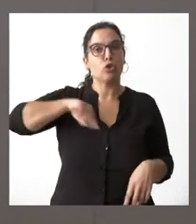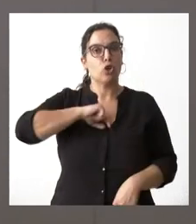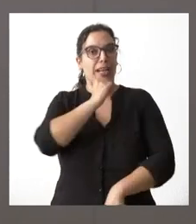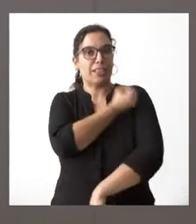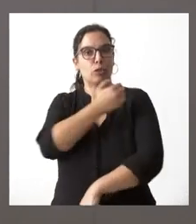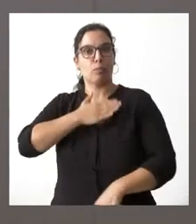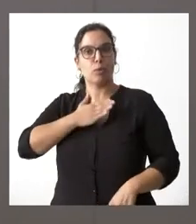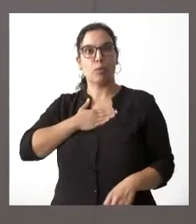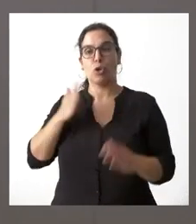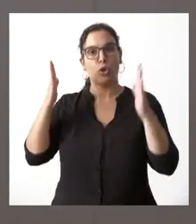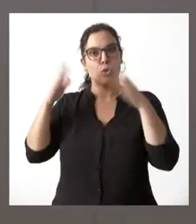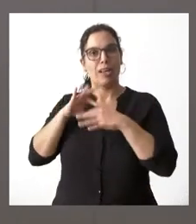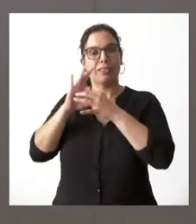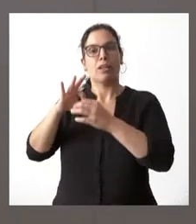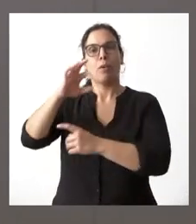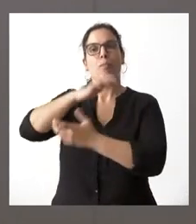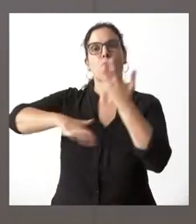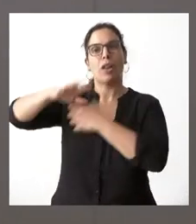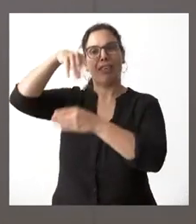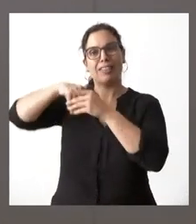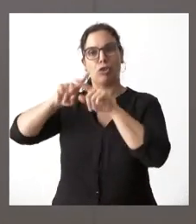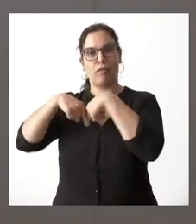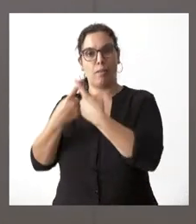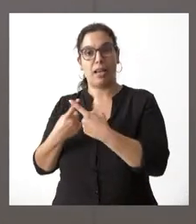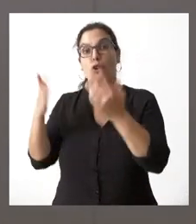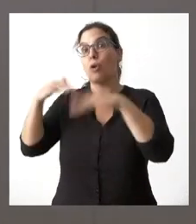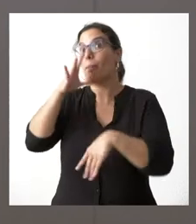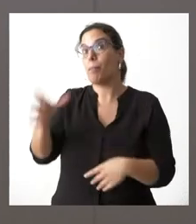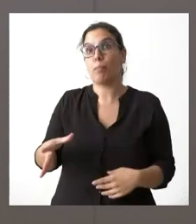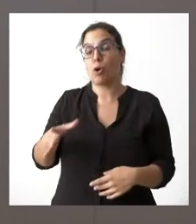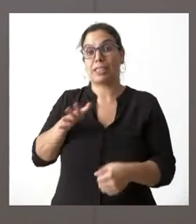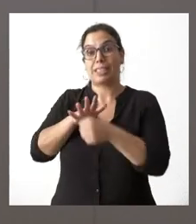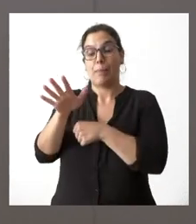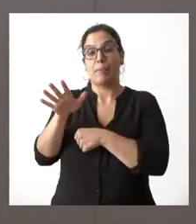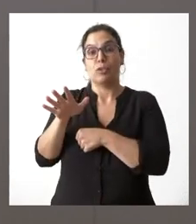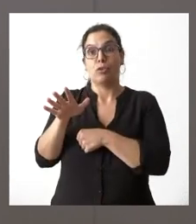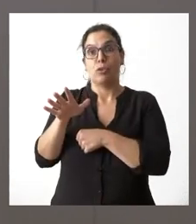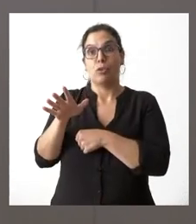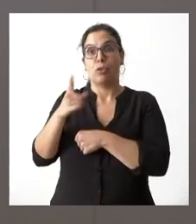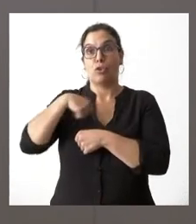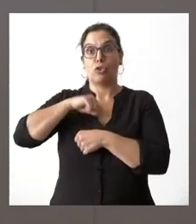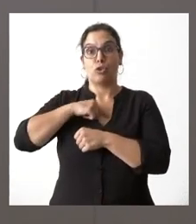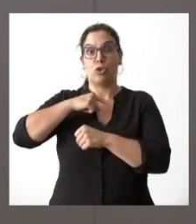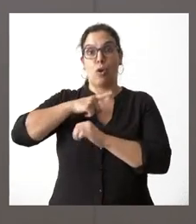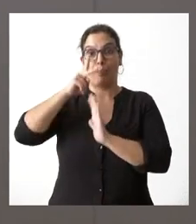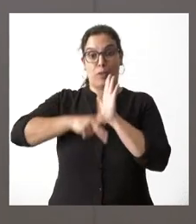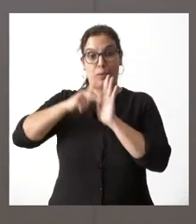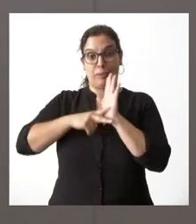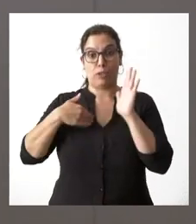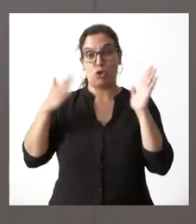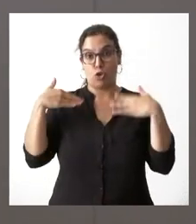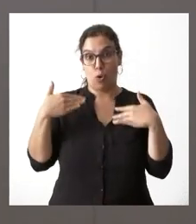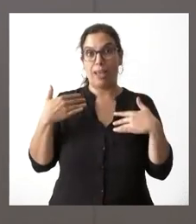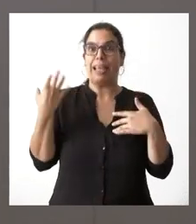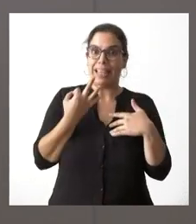en torno a violencia en el ámbito familiar no lo tenemos porque es un ámbito en el que no hemos regulado suficientemente y quizás es un ámbito en el que quizás